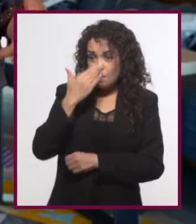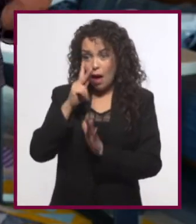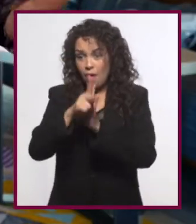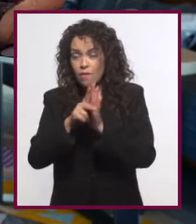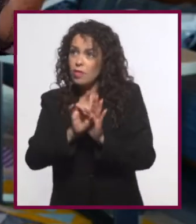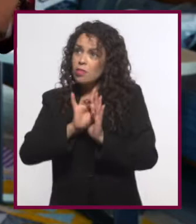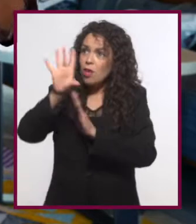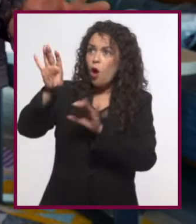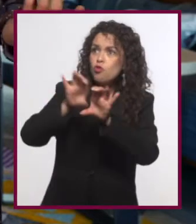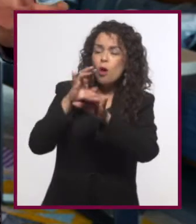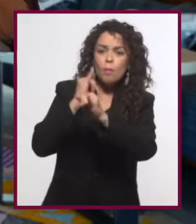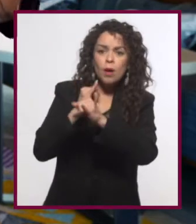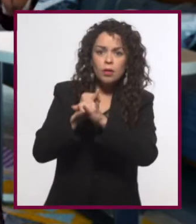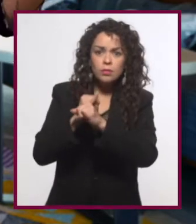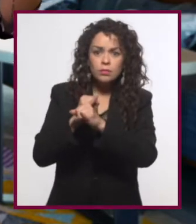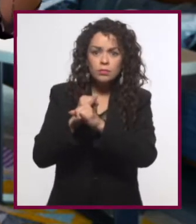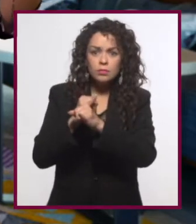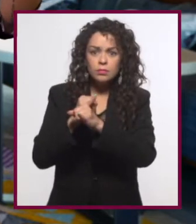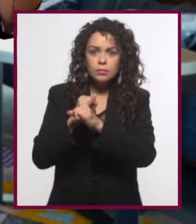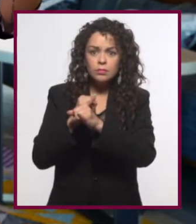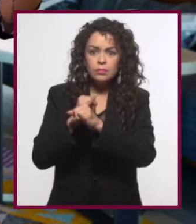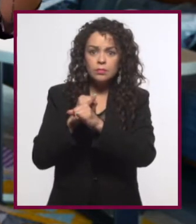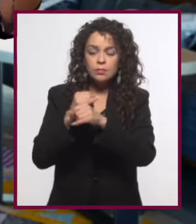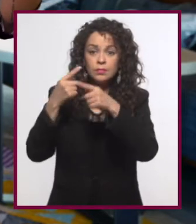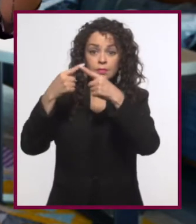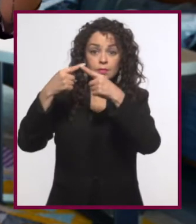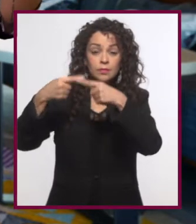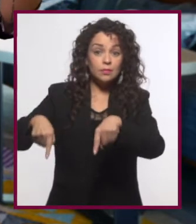subir imágenes y videos a la red sería...